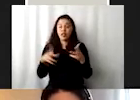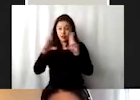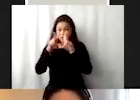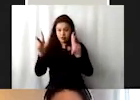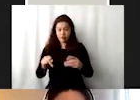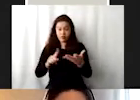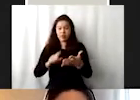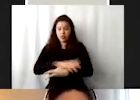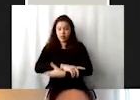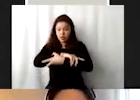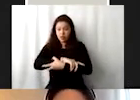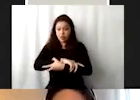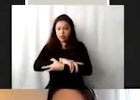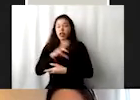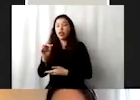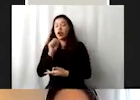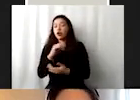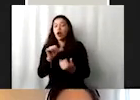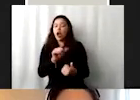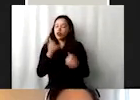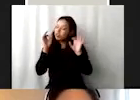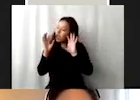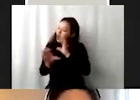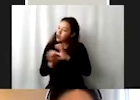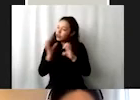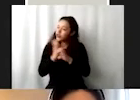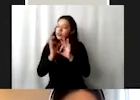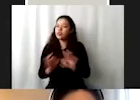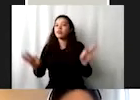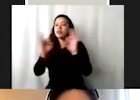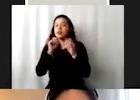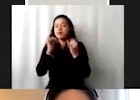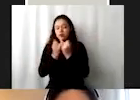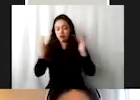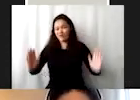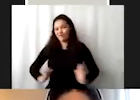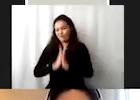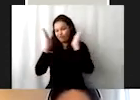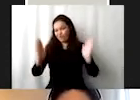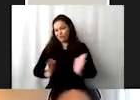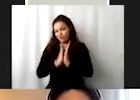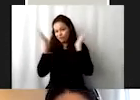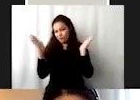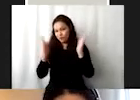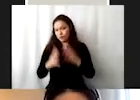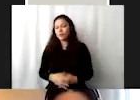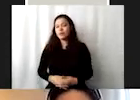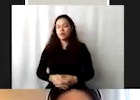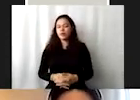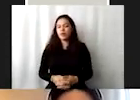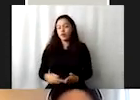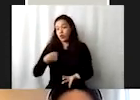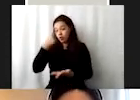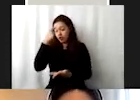de alianza, sino que había otro esquema importante que era la participación, y creo, bueno, no es algo que